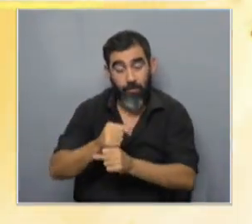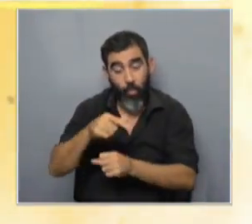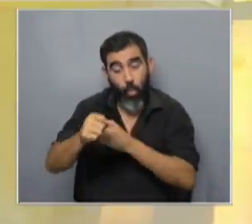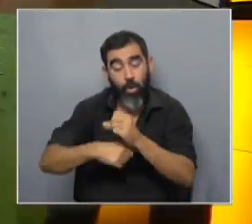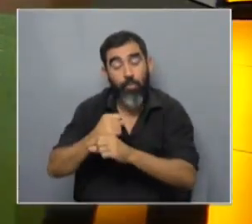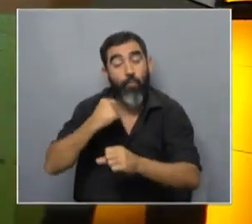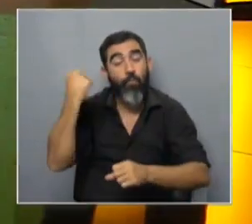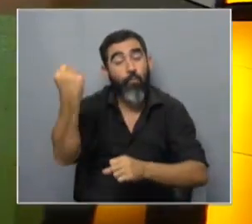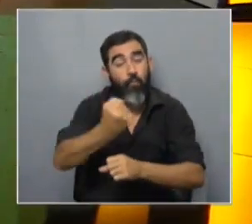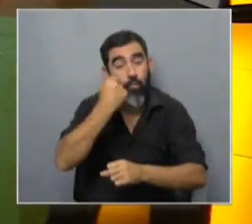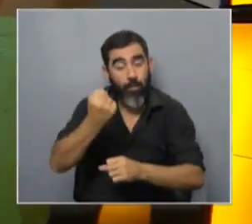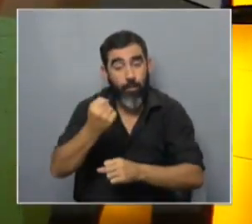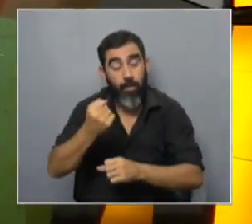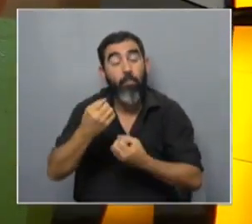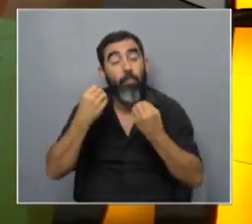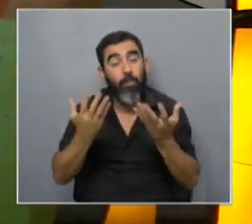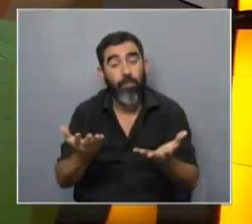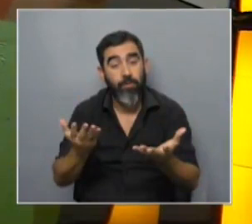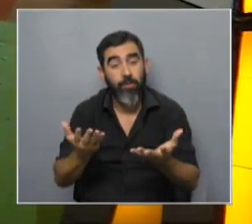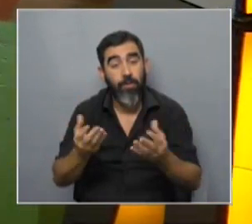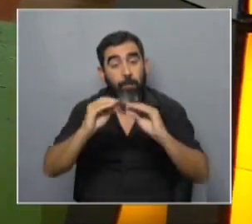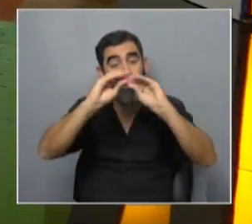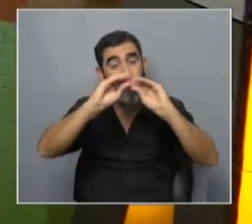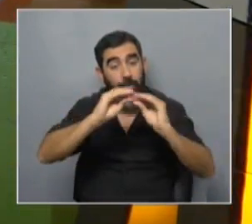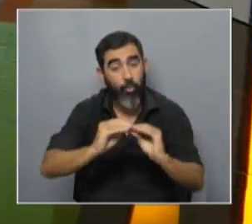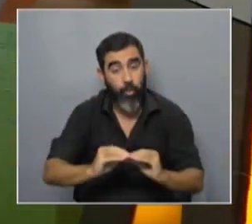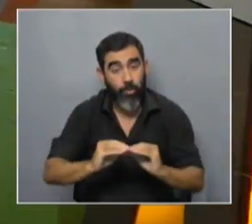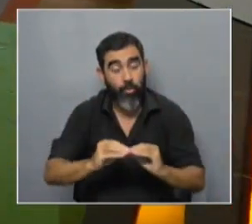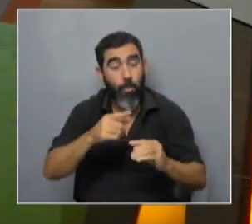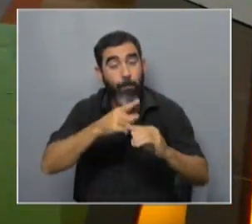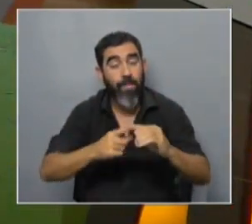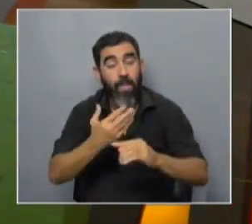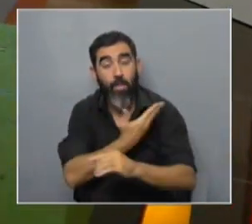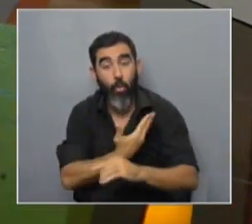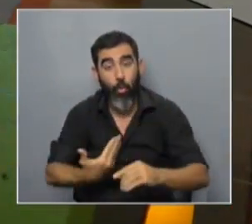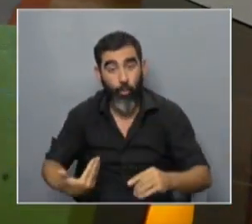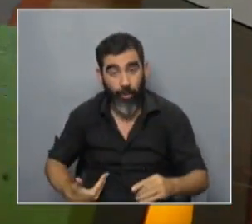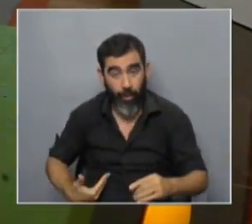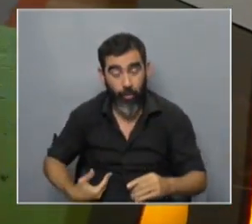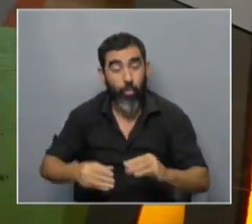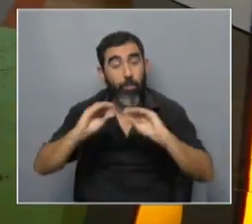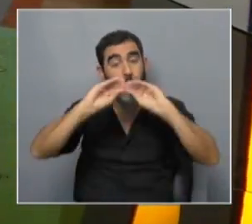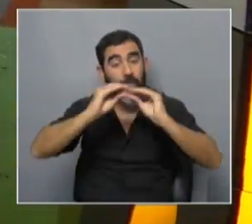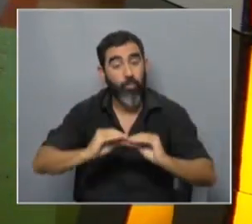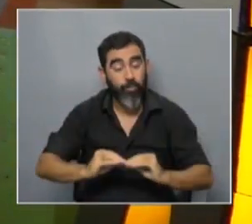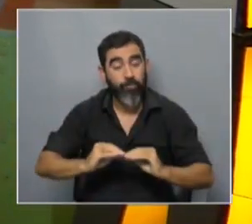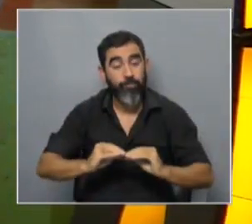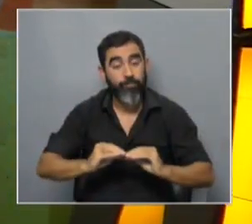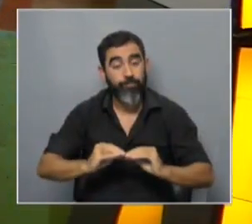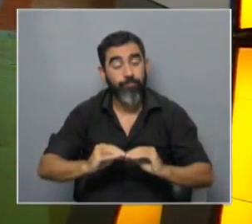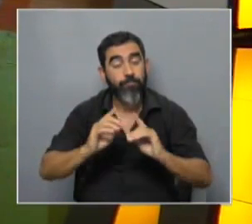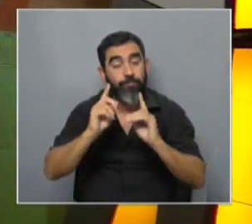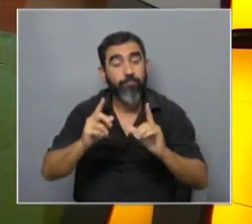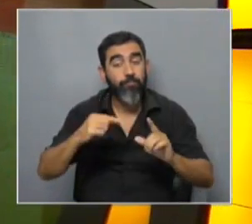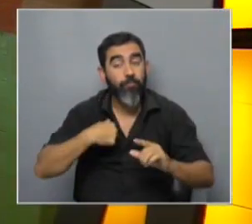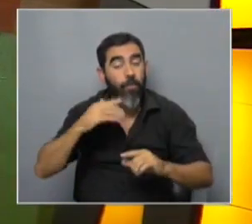clave es un año clave porque es la rendición de cuentas de mitad de gobierno es la rendición de cuentas en las cuales uno debería